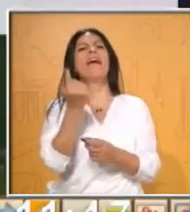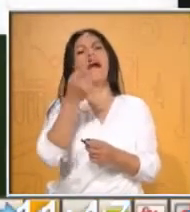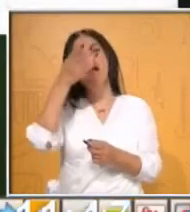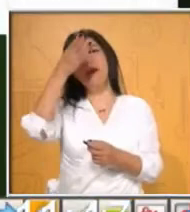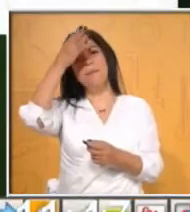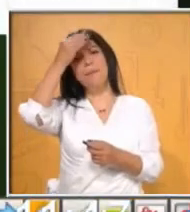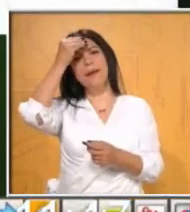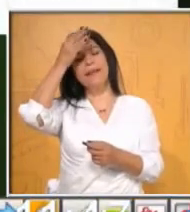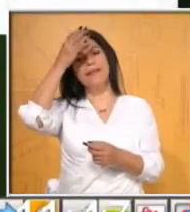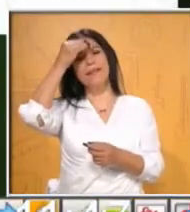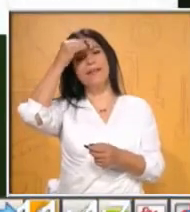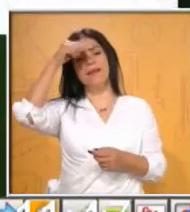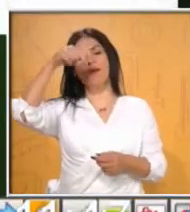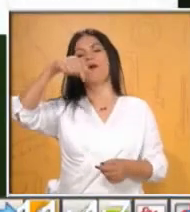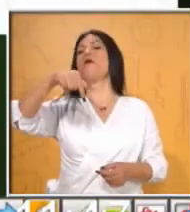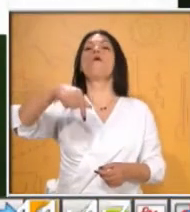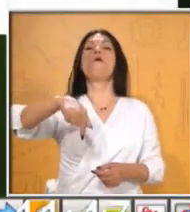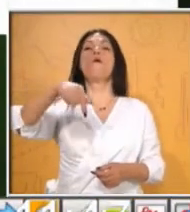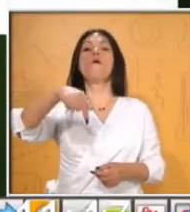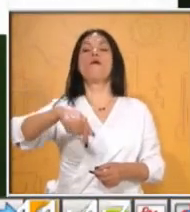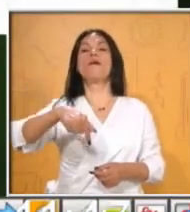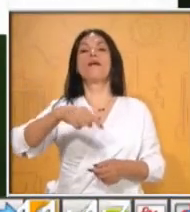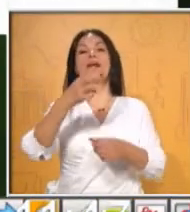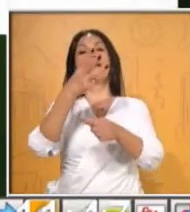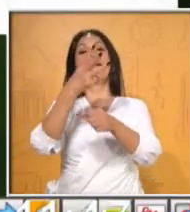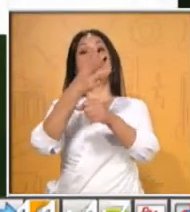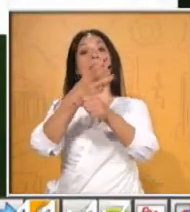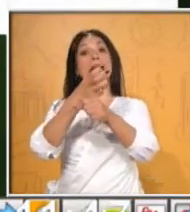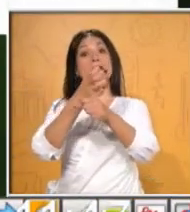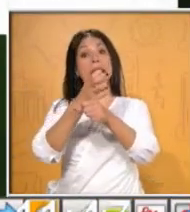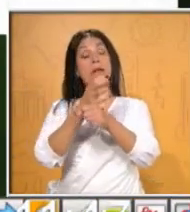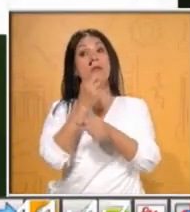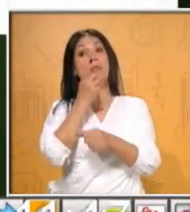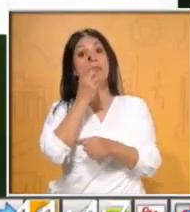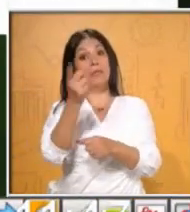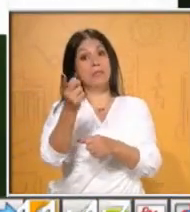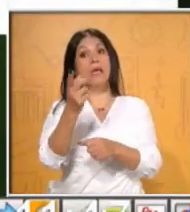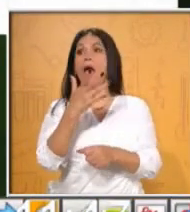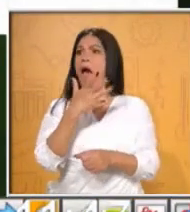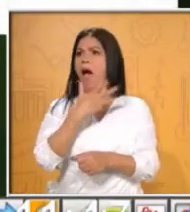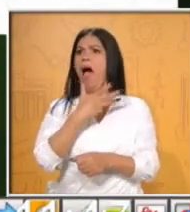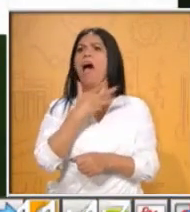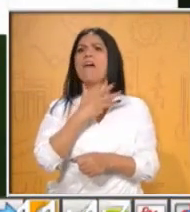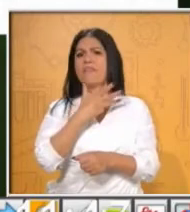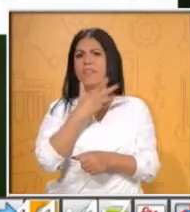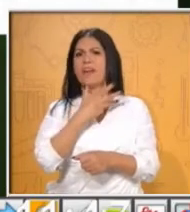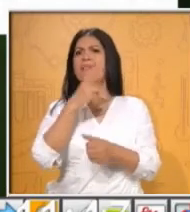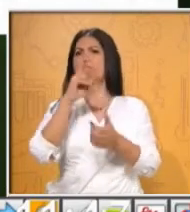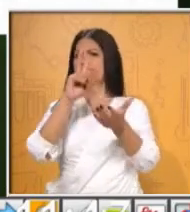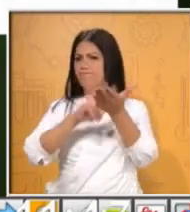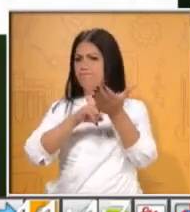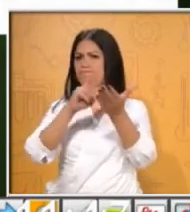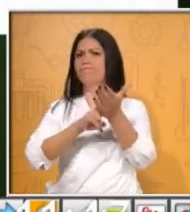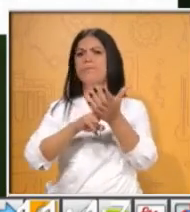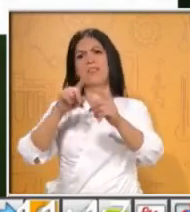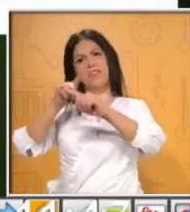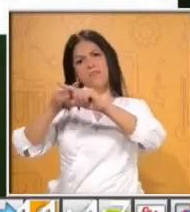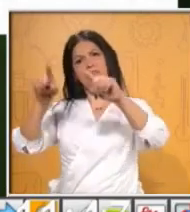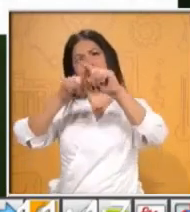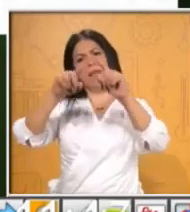Para el día de hoy, tercer grado. Valora la existencia de opiniones y posturas diversas.